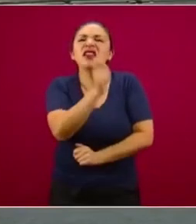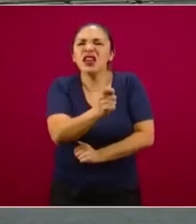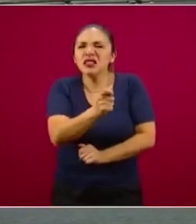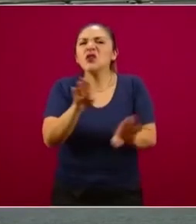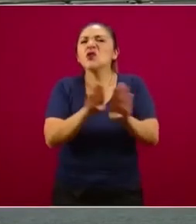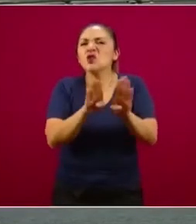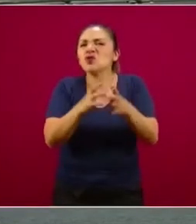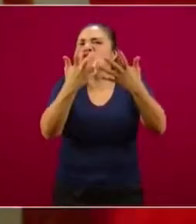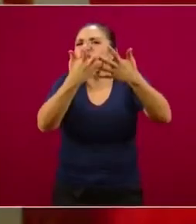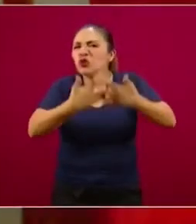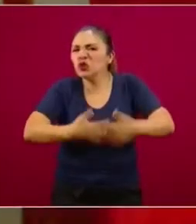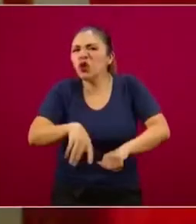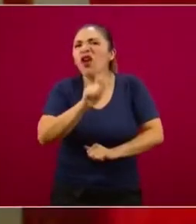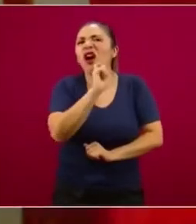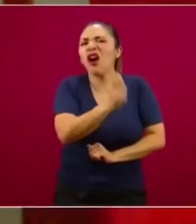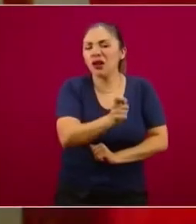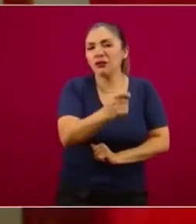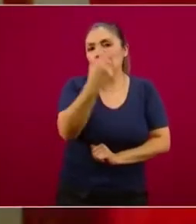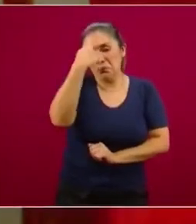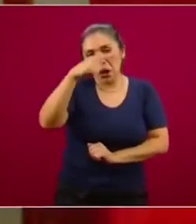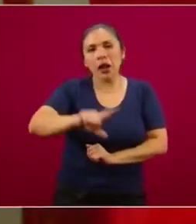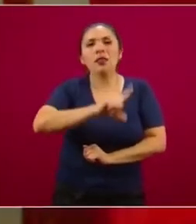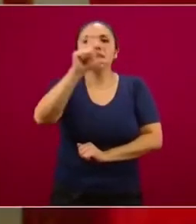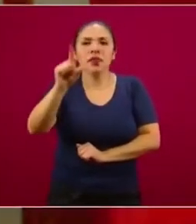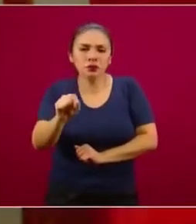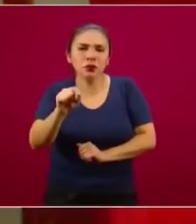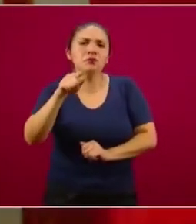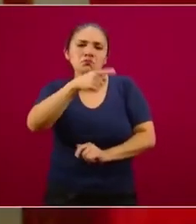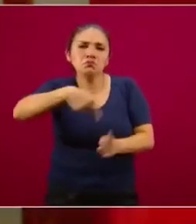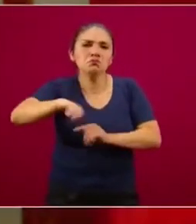va a operar en posteriores participaciones.